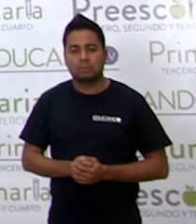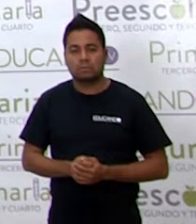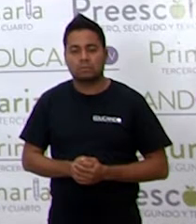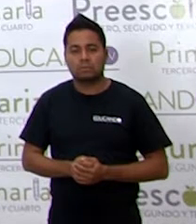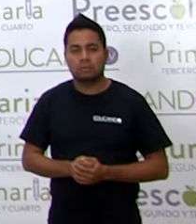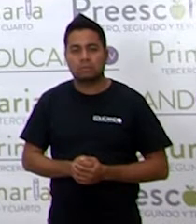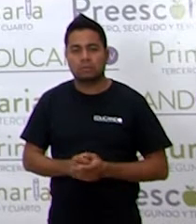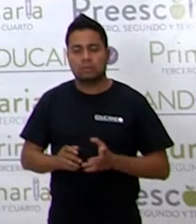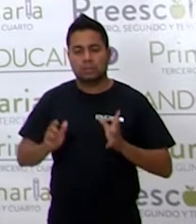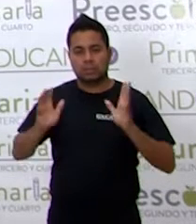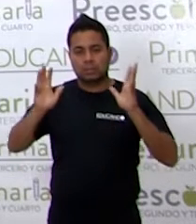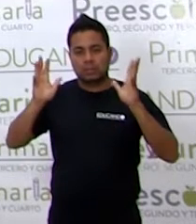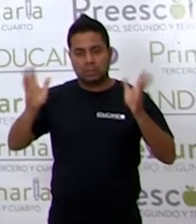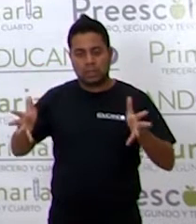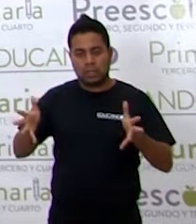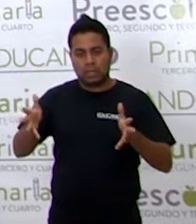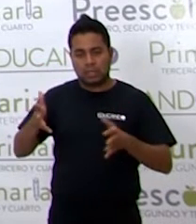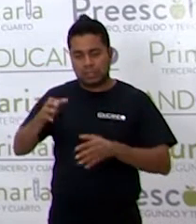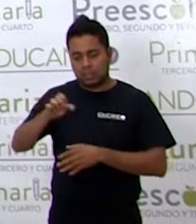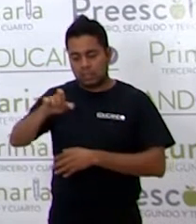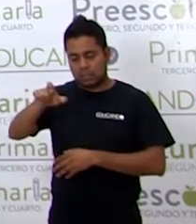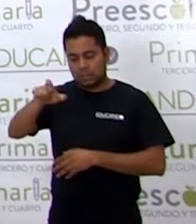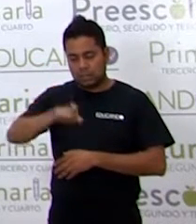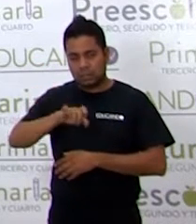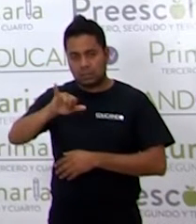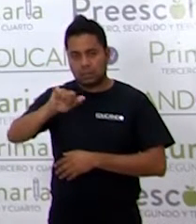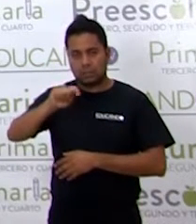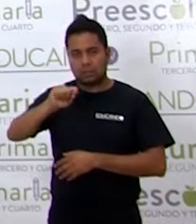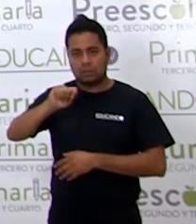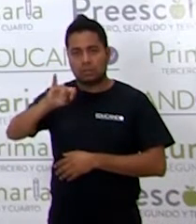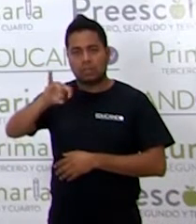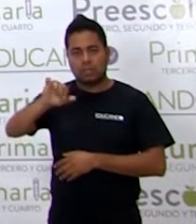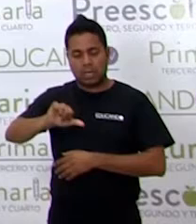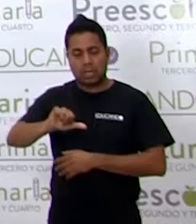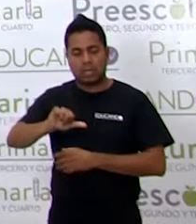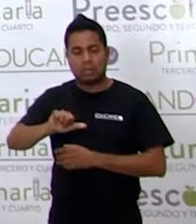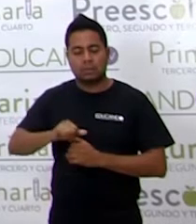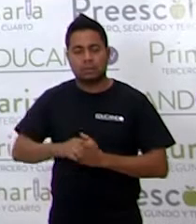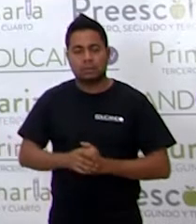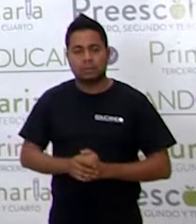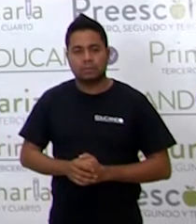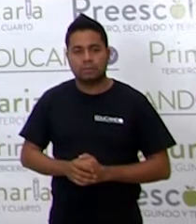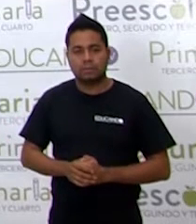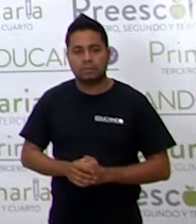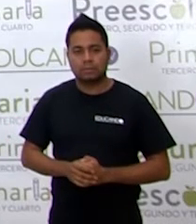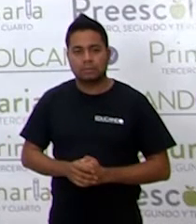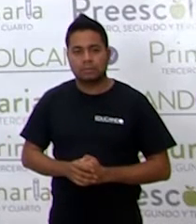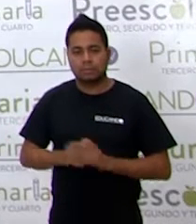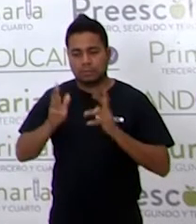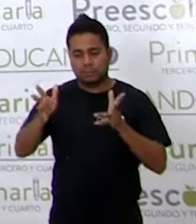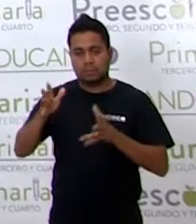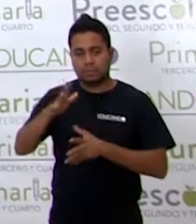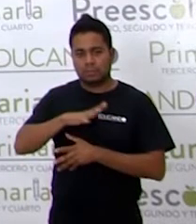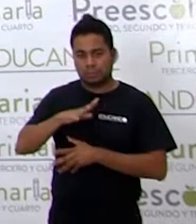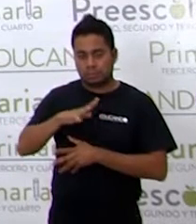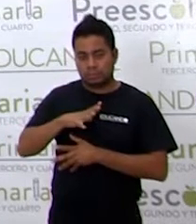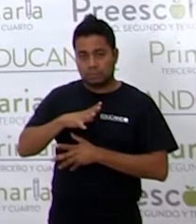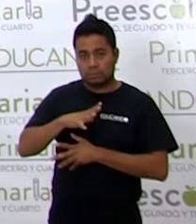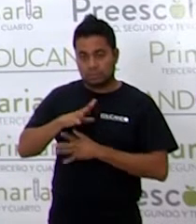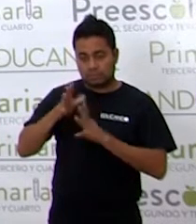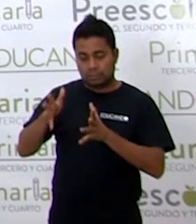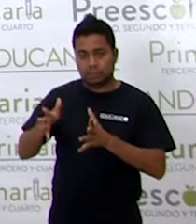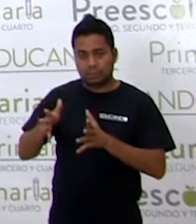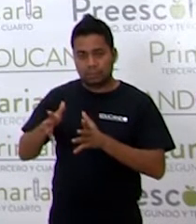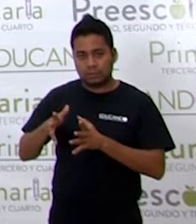ya existían